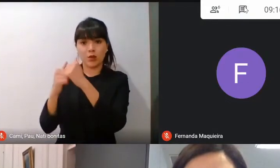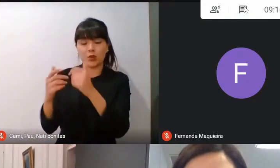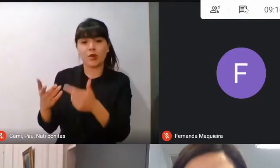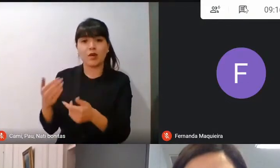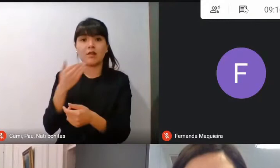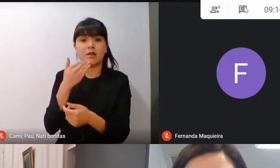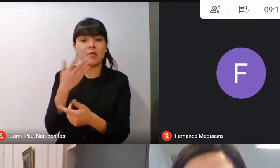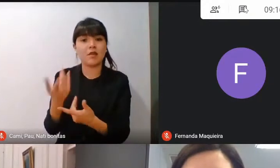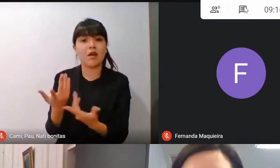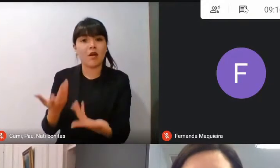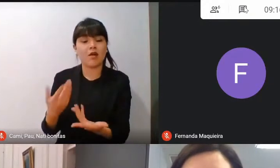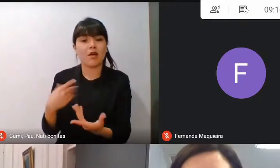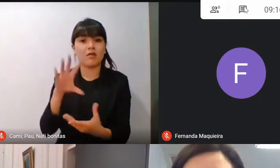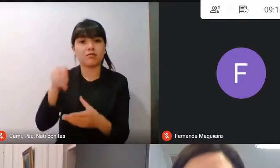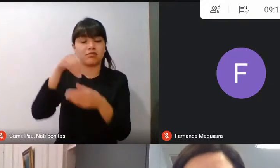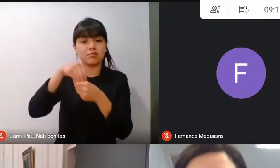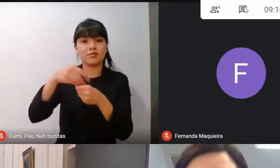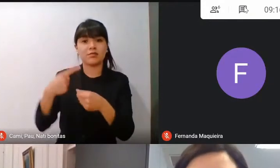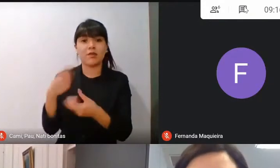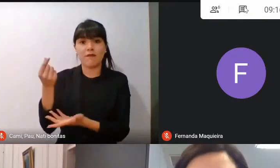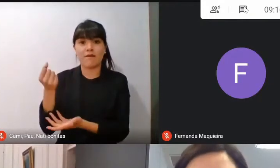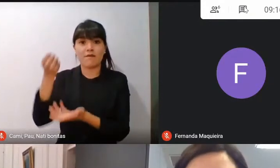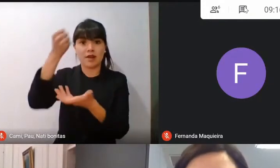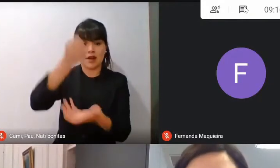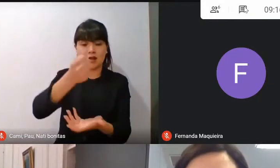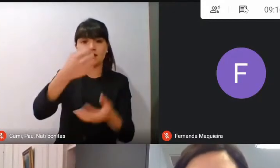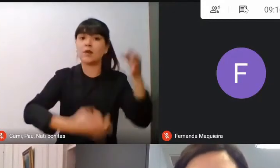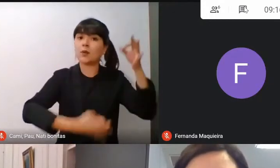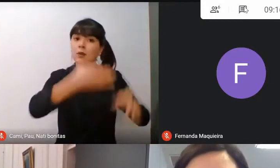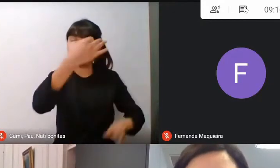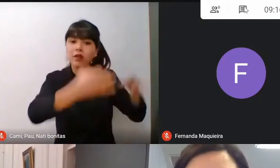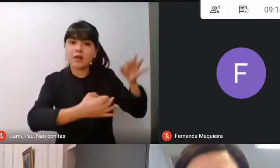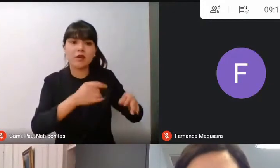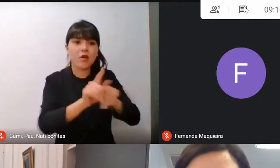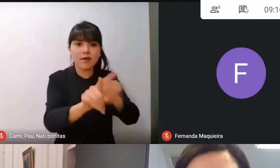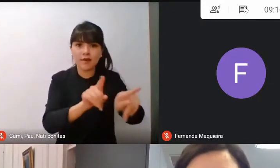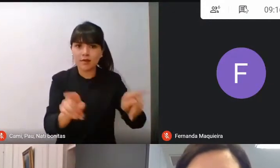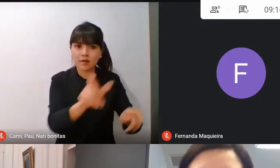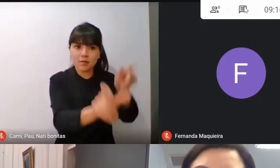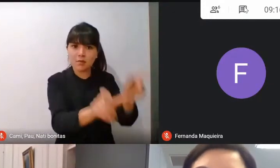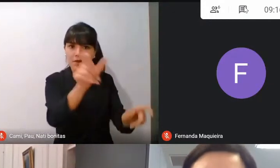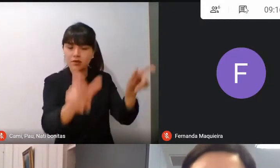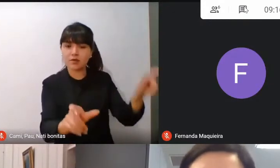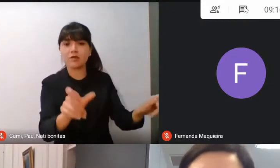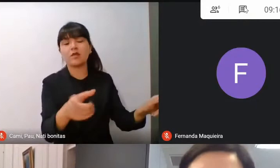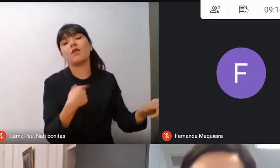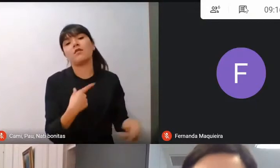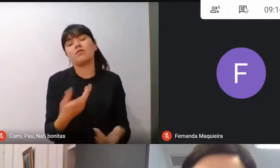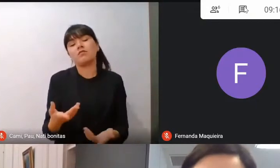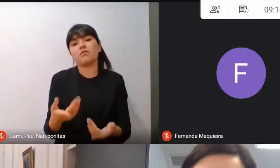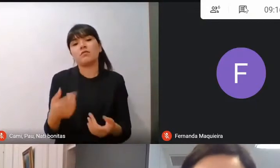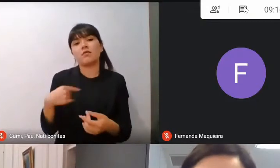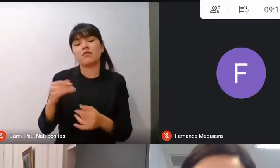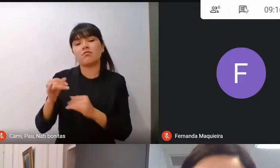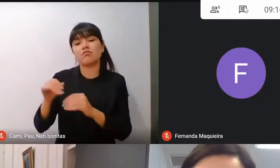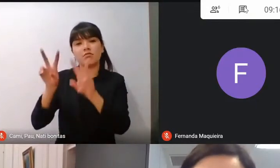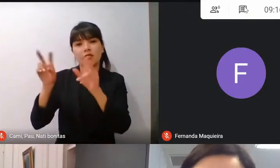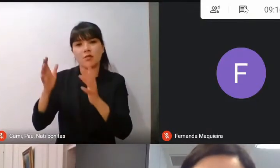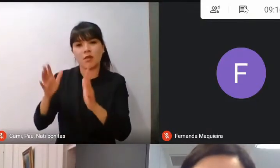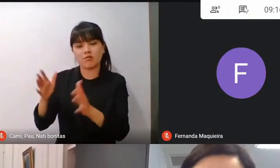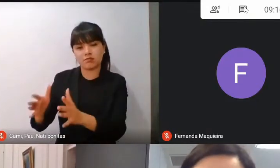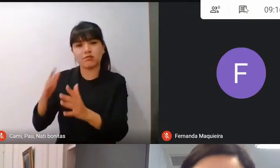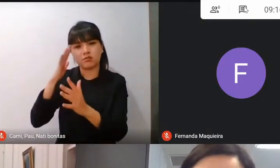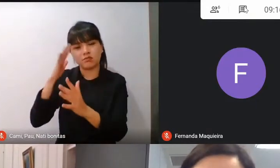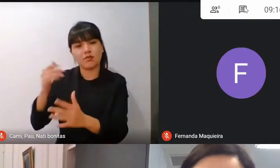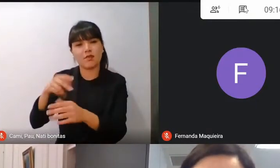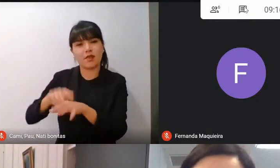finanzas, jurídico, gestión de personas por supuesto e informática. La idea es que ustedes